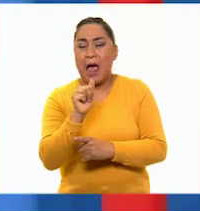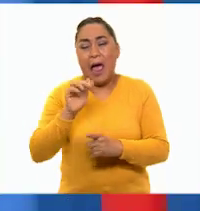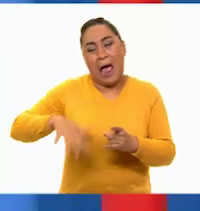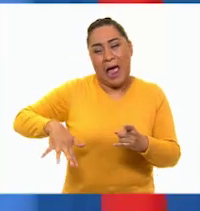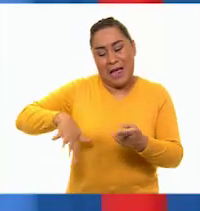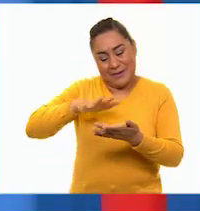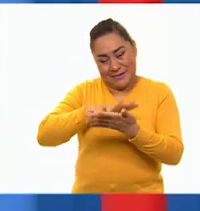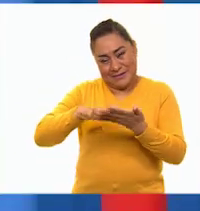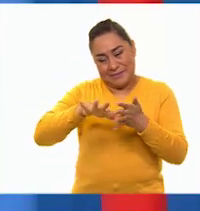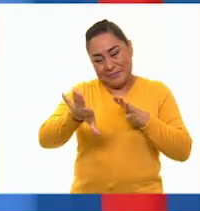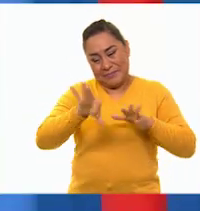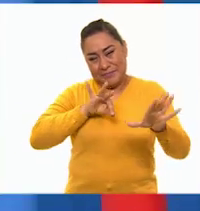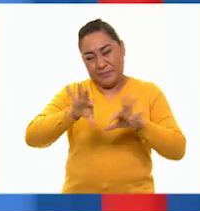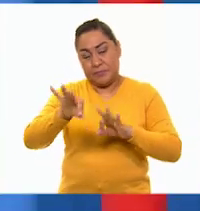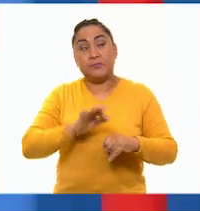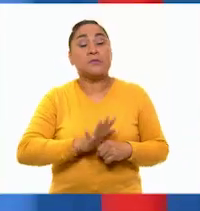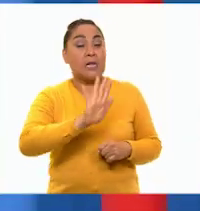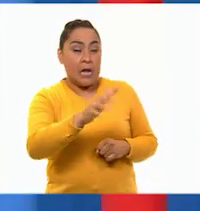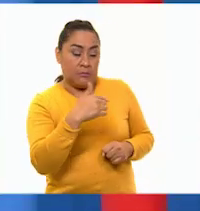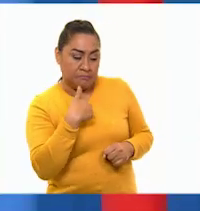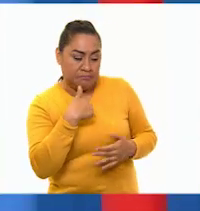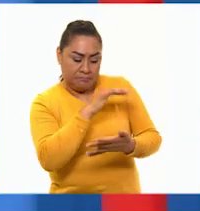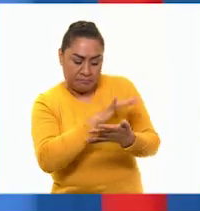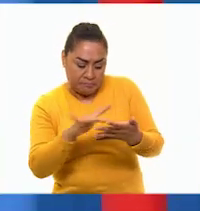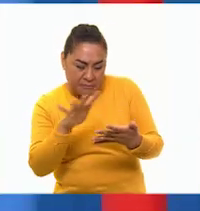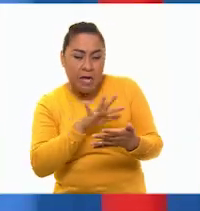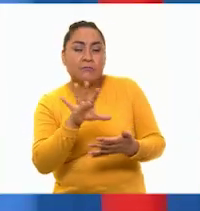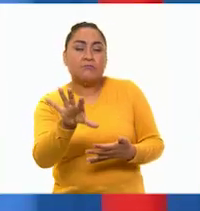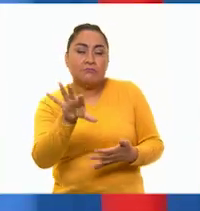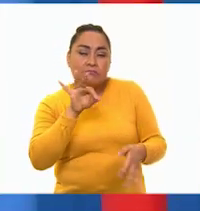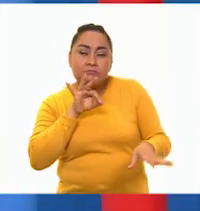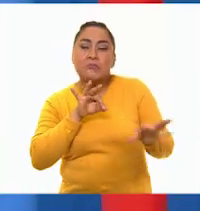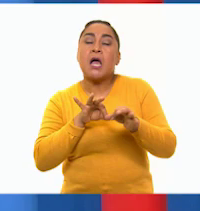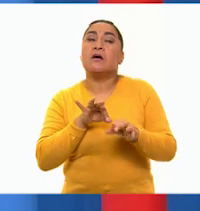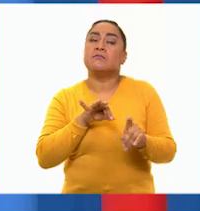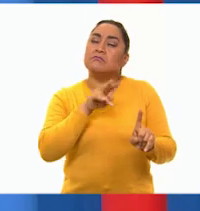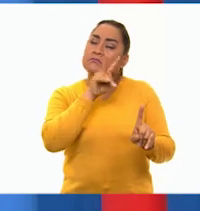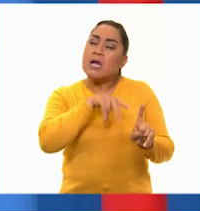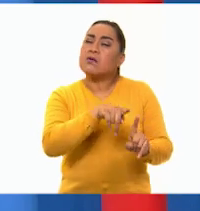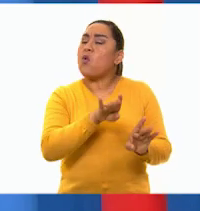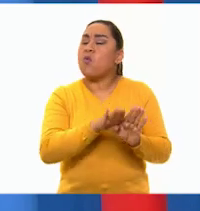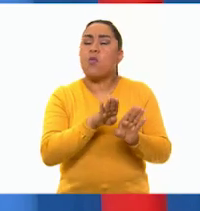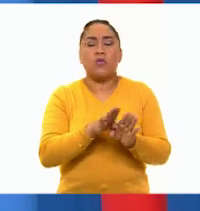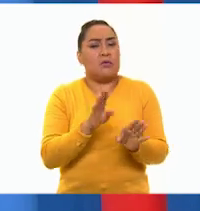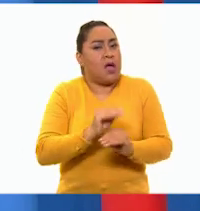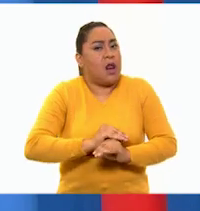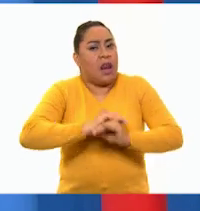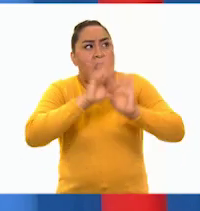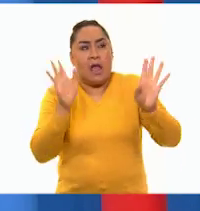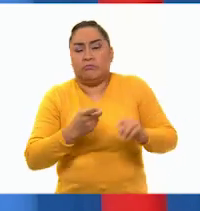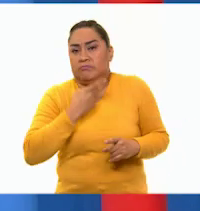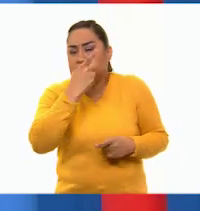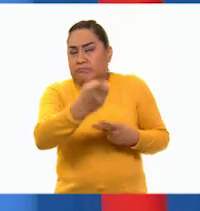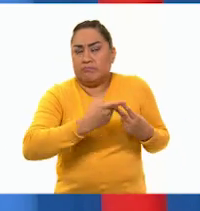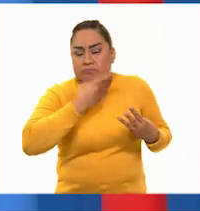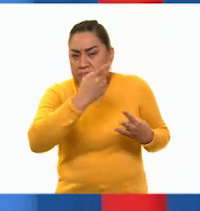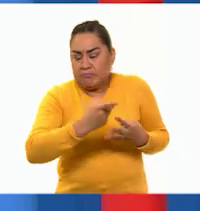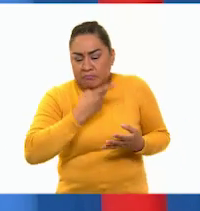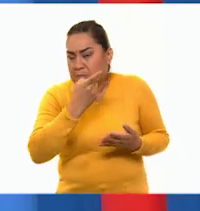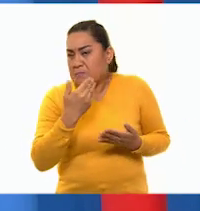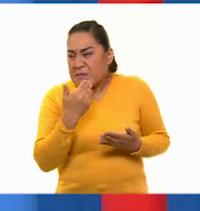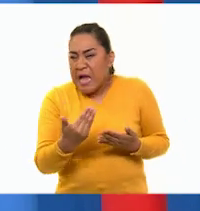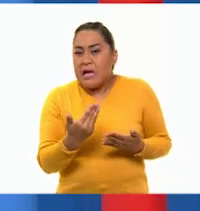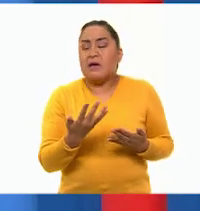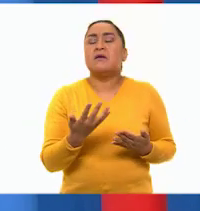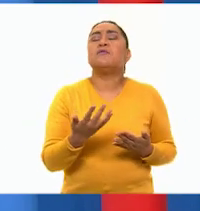Pues en varias características que identifico. Por ejemplo, ella era directa y clara al comunicarse, ingeniosa para responder sin